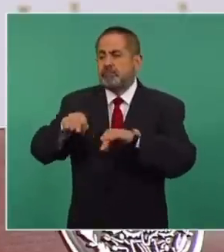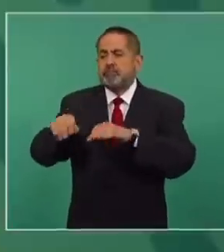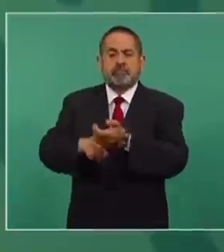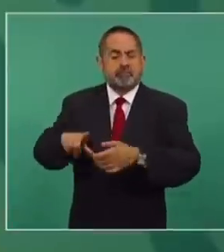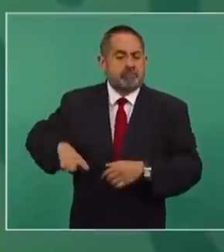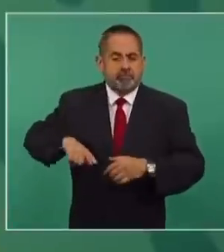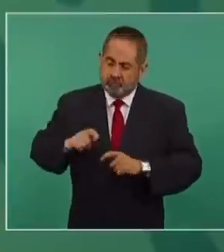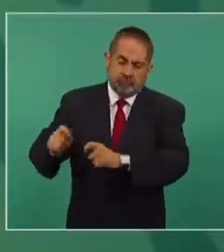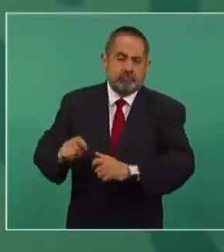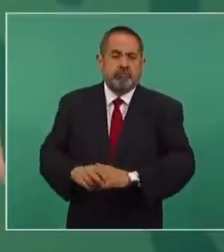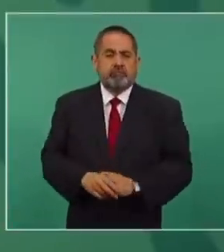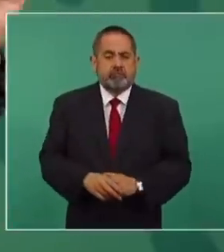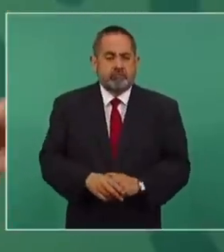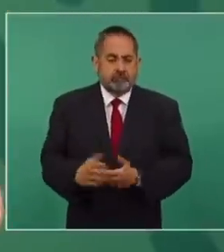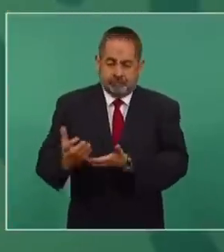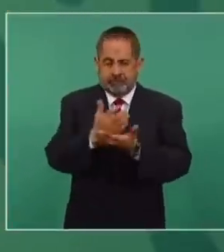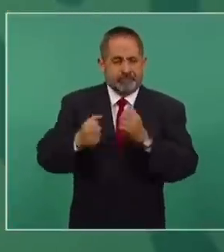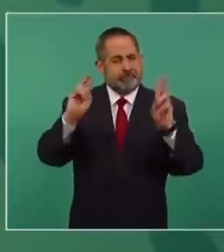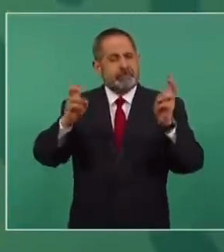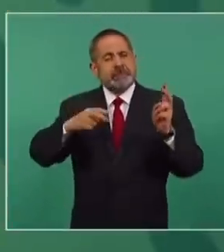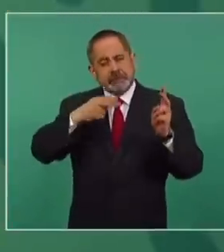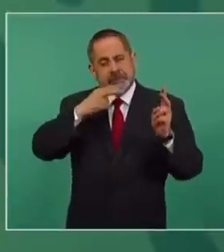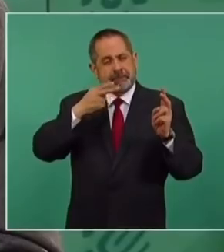servicio del Estado. utilidades.